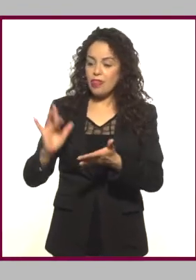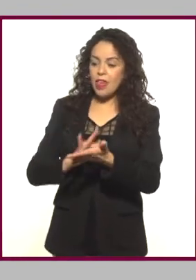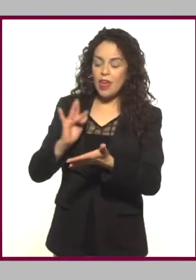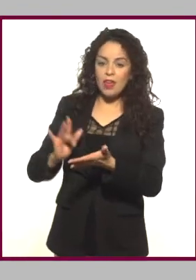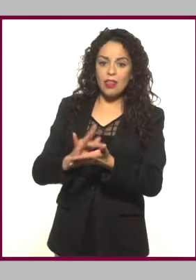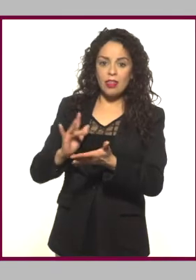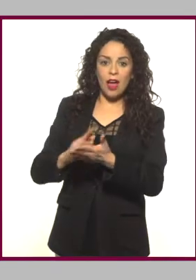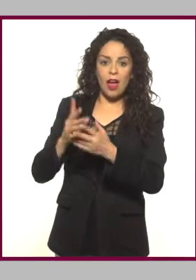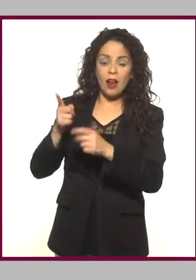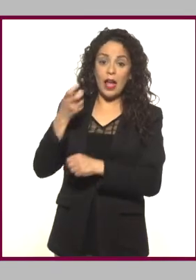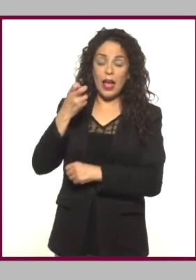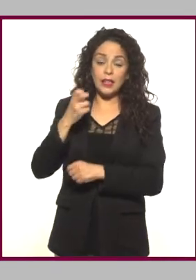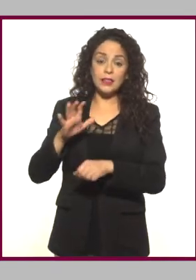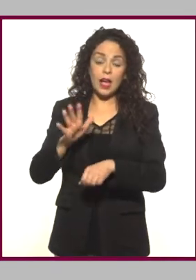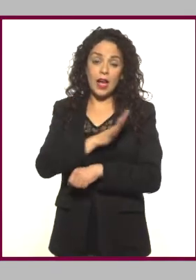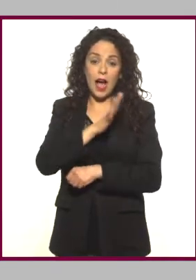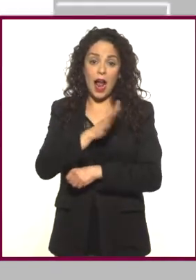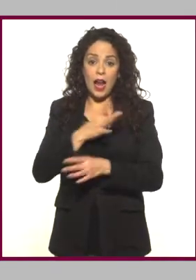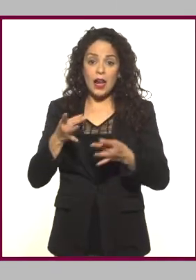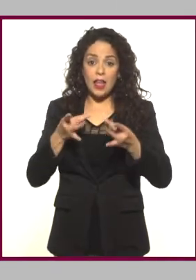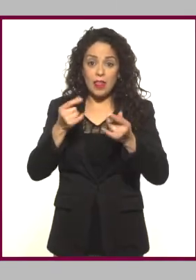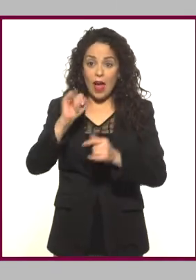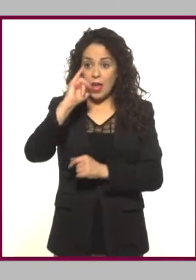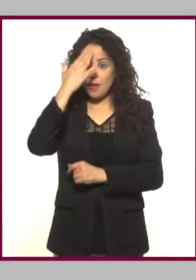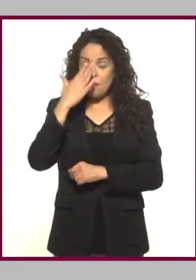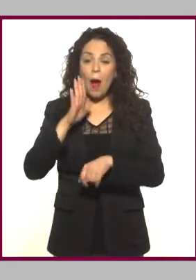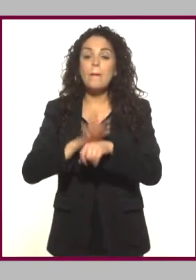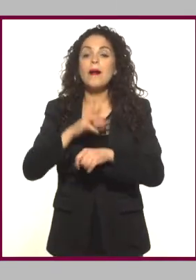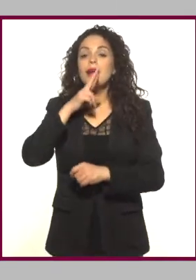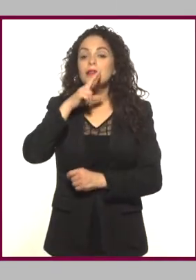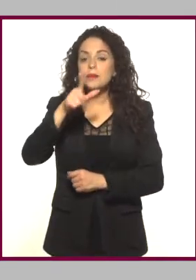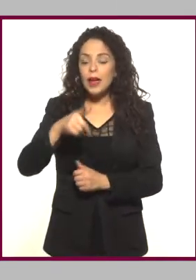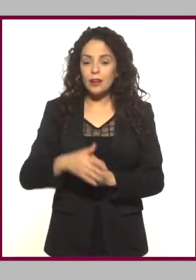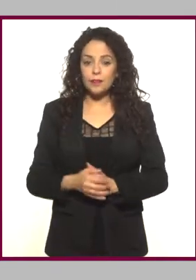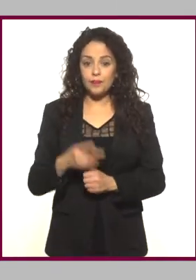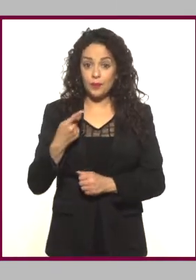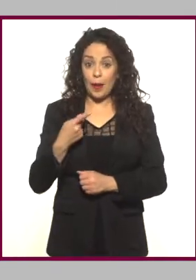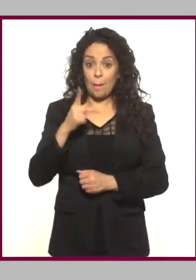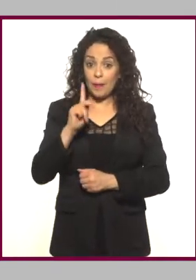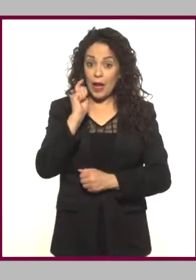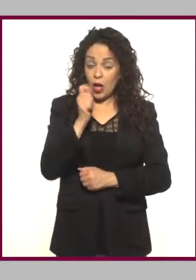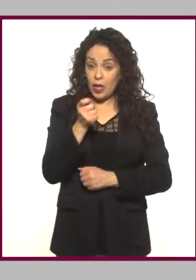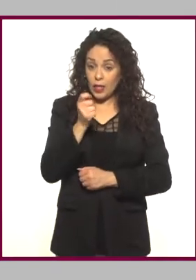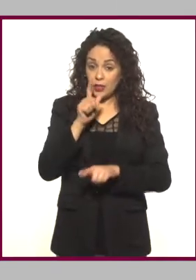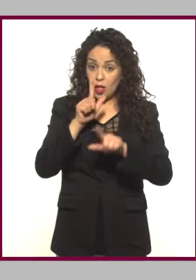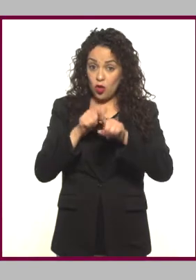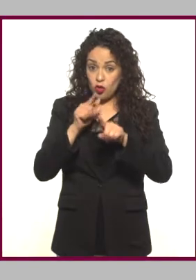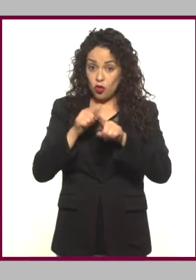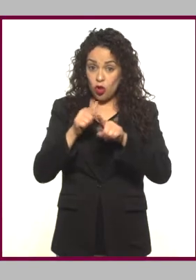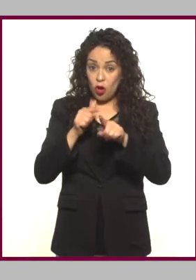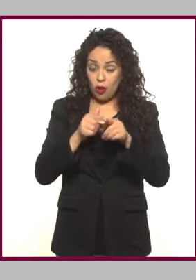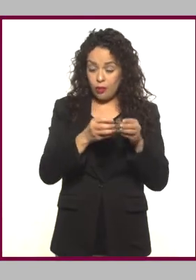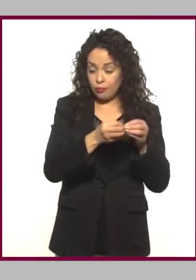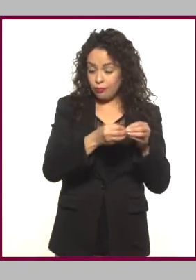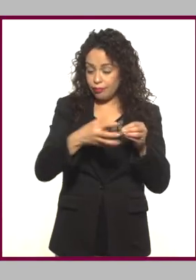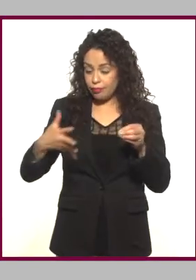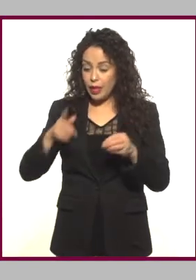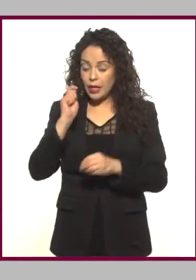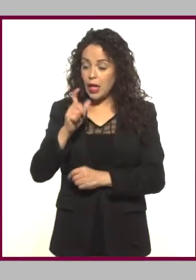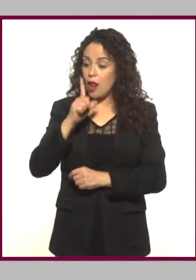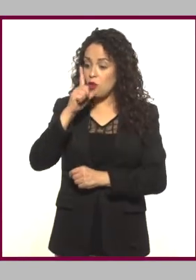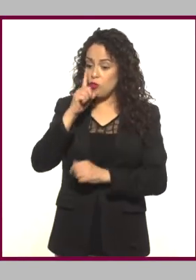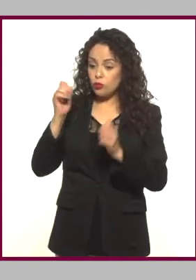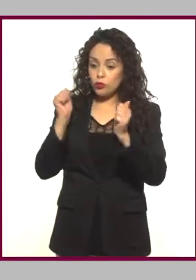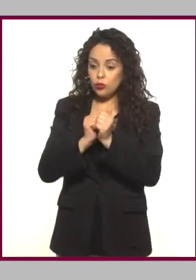calidad de la imagen mejoró. Claro que seguía sin llegarle a los talones, al rango de color y a la sensibilidad de la luz del